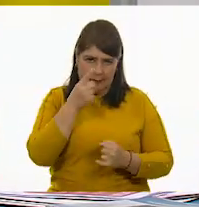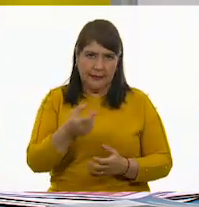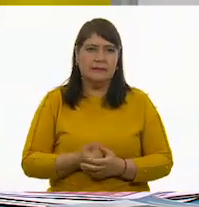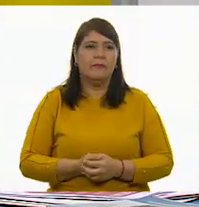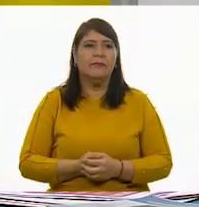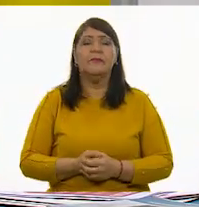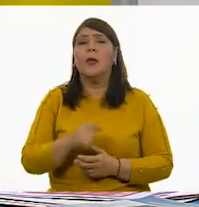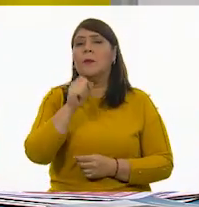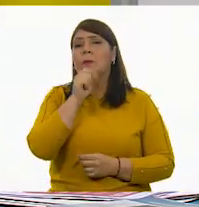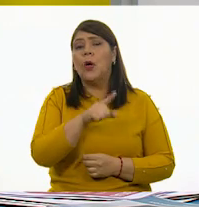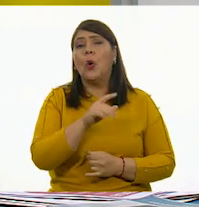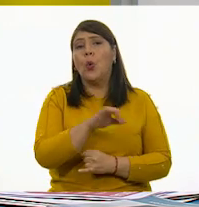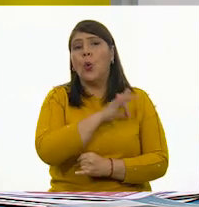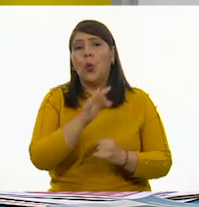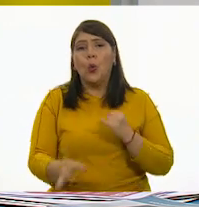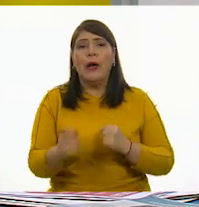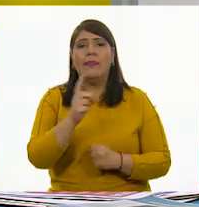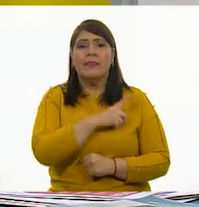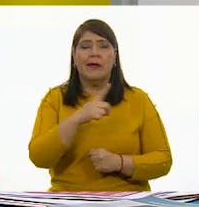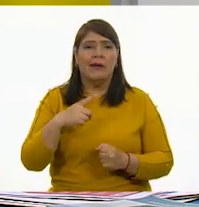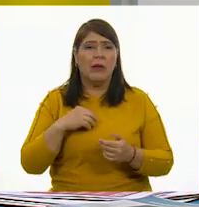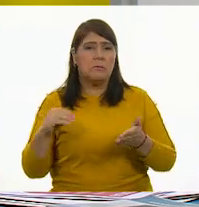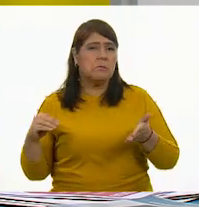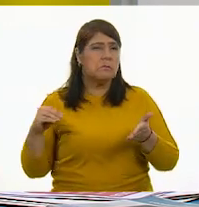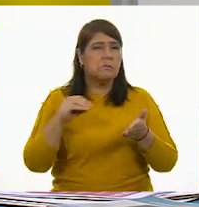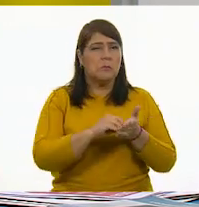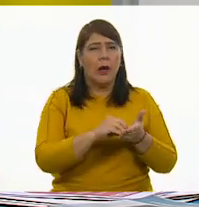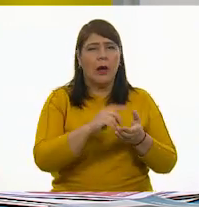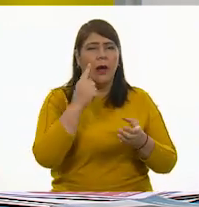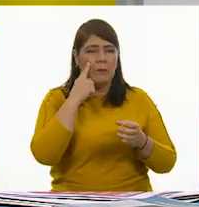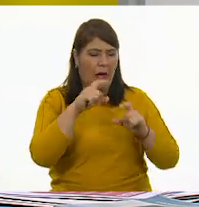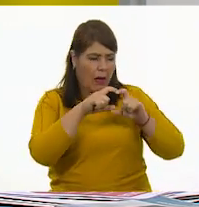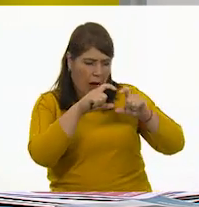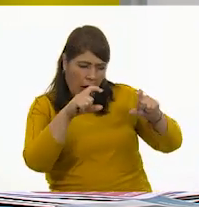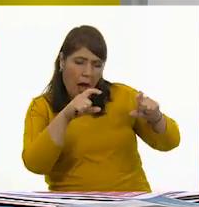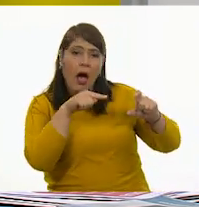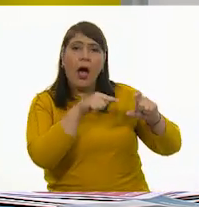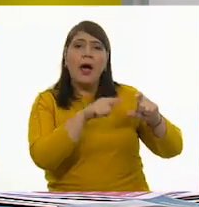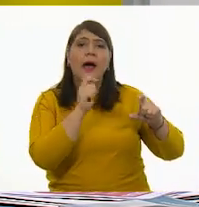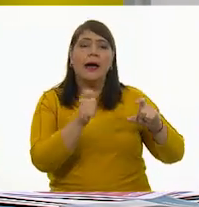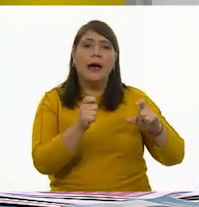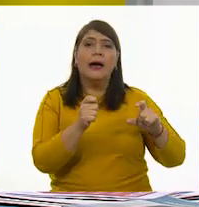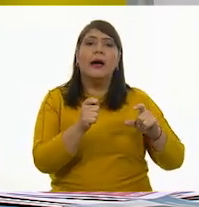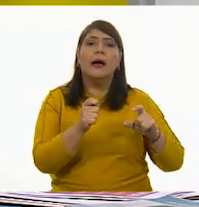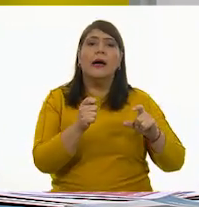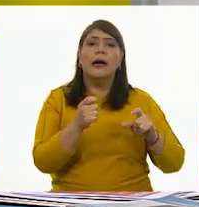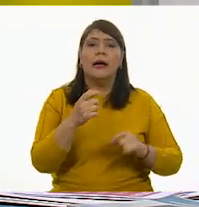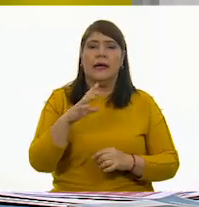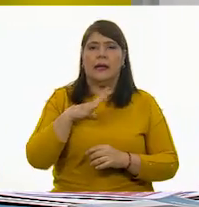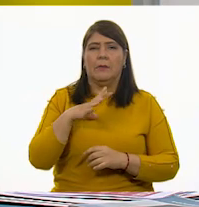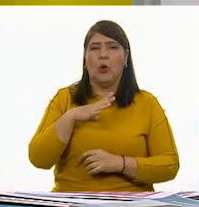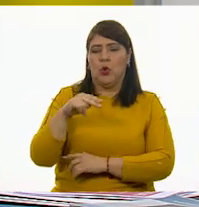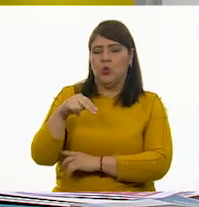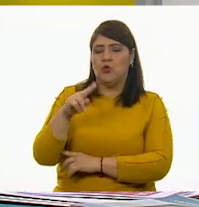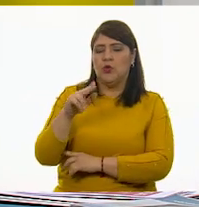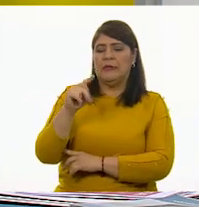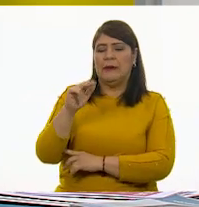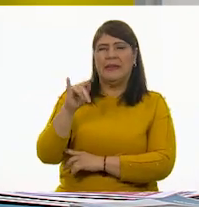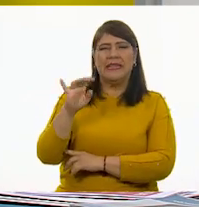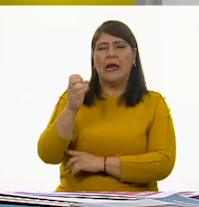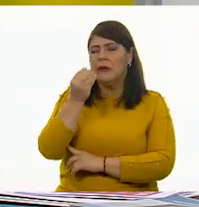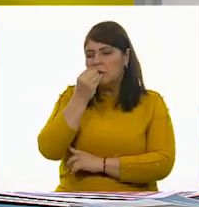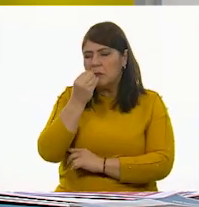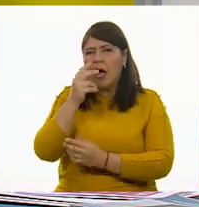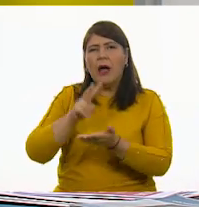finalmente, debe de traer una declaración nutrimental. Muy bien.